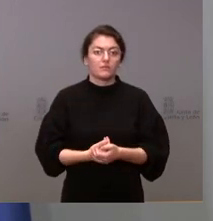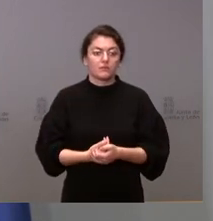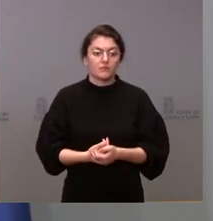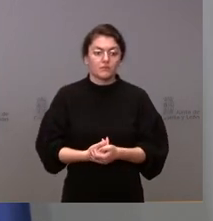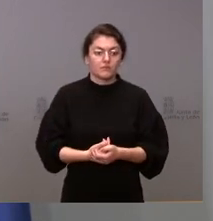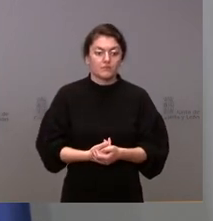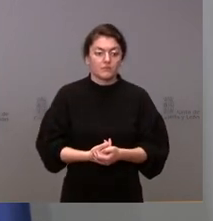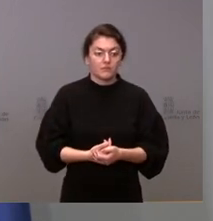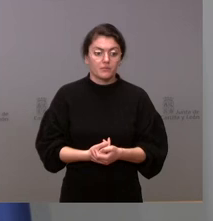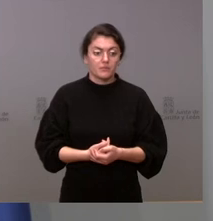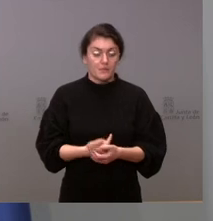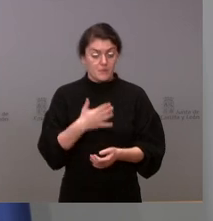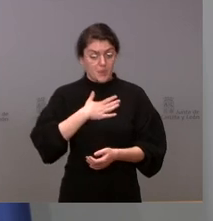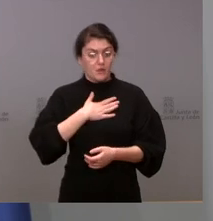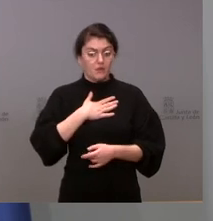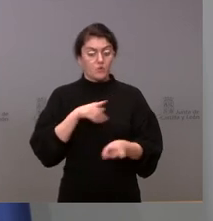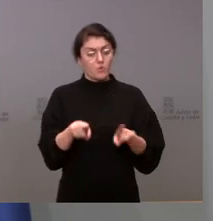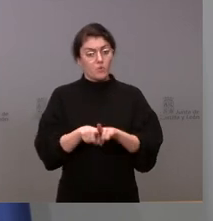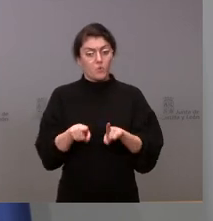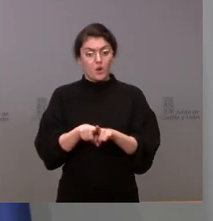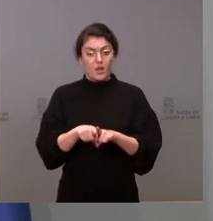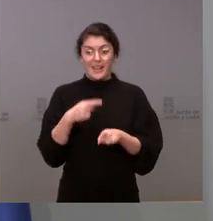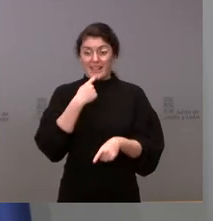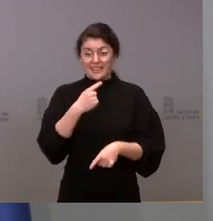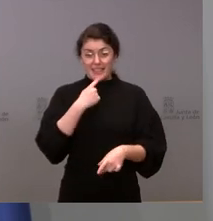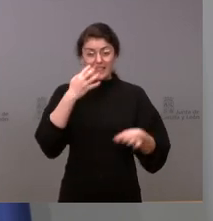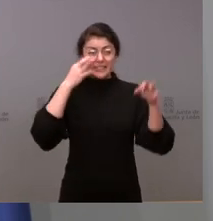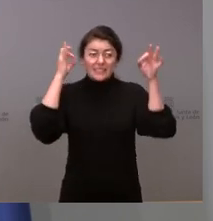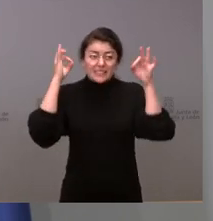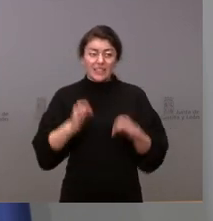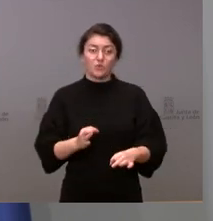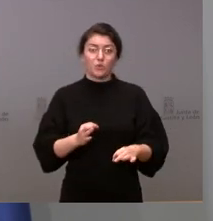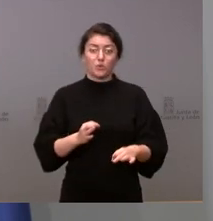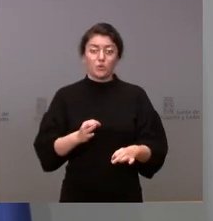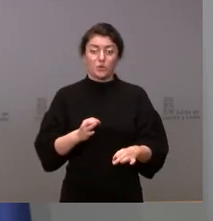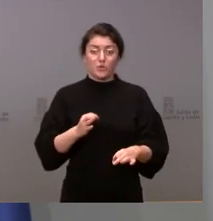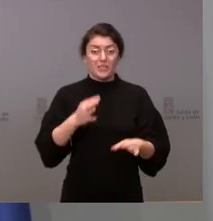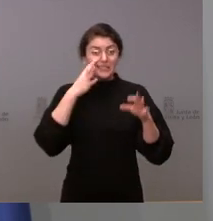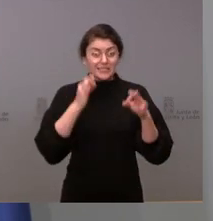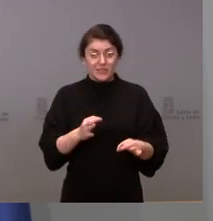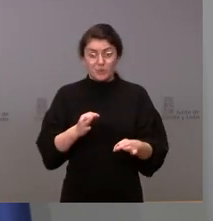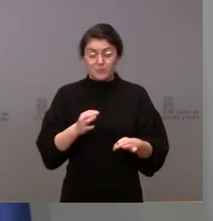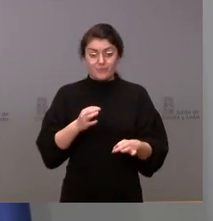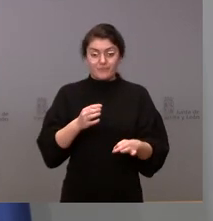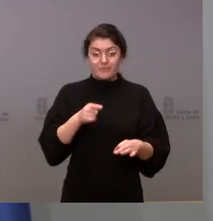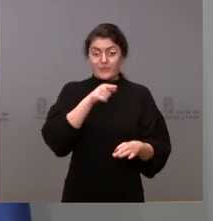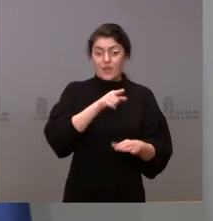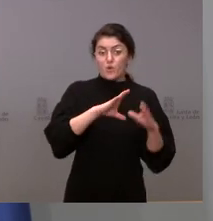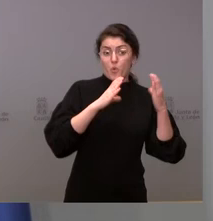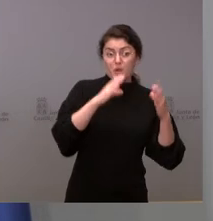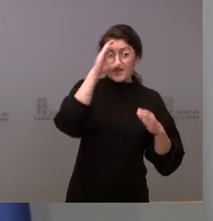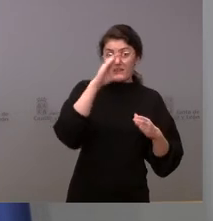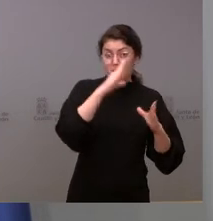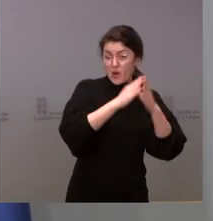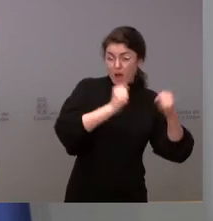poder definir con precisión lo que no existe un consenso en la comunidad científica parece un poco complejo pero sí que nos